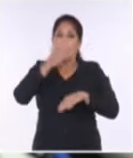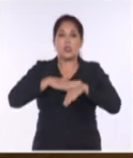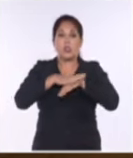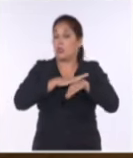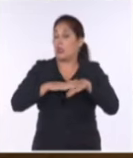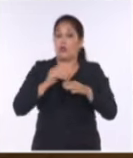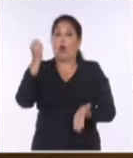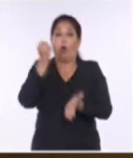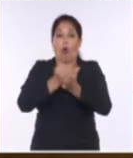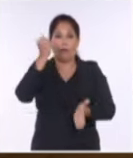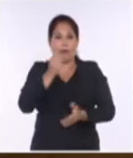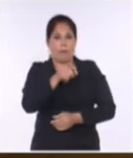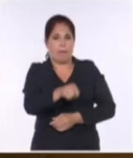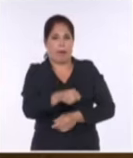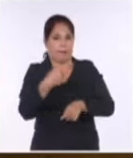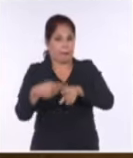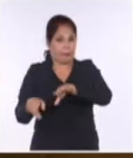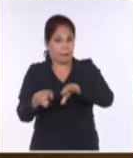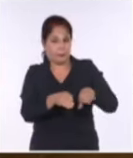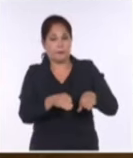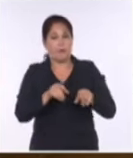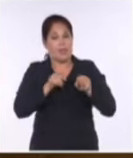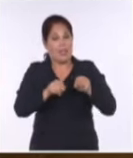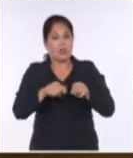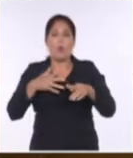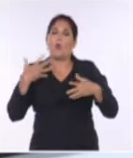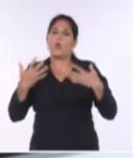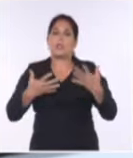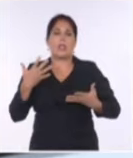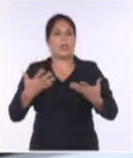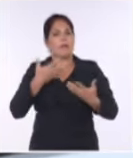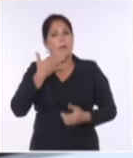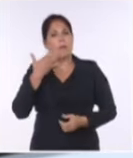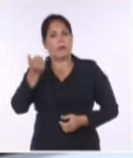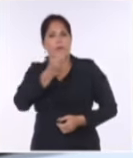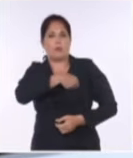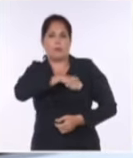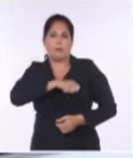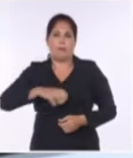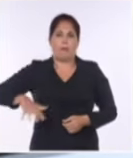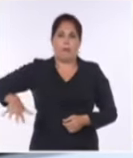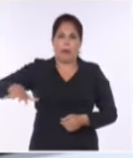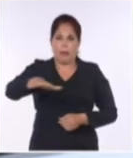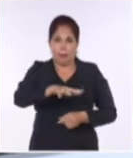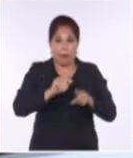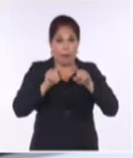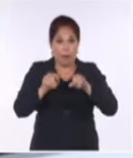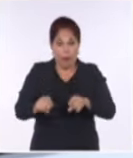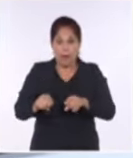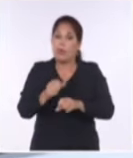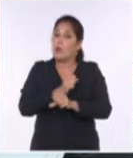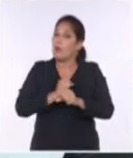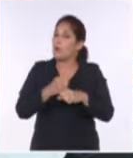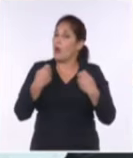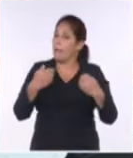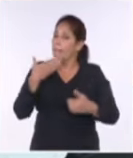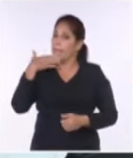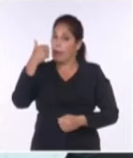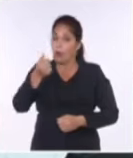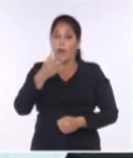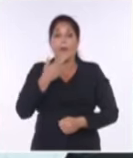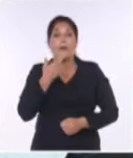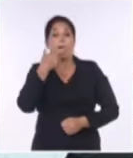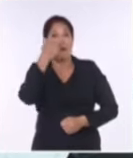confirmación. La bancarización es un incentivo y un beneficio para la población, a la vez que con su uso adecuado se puede dar respuesta